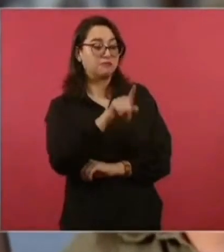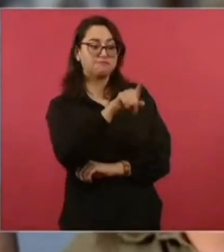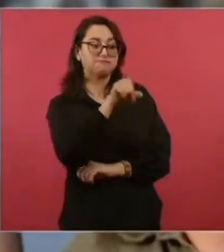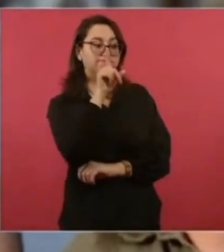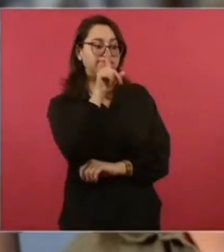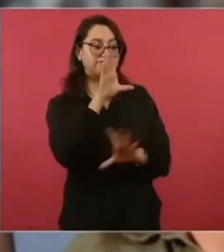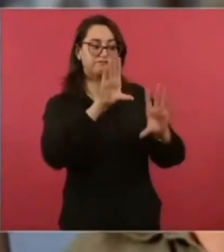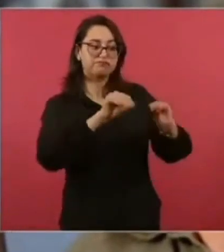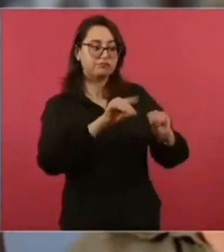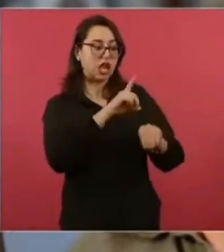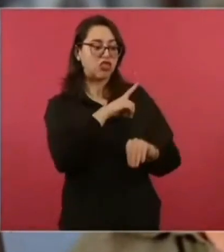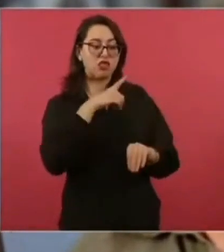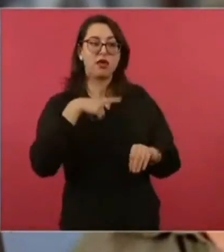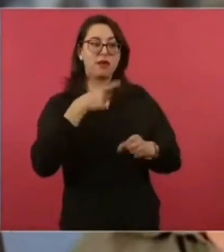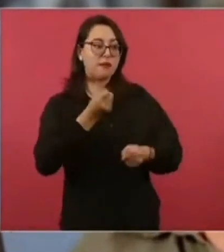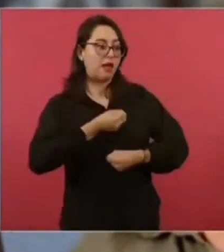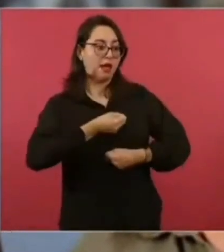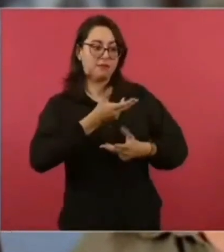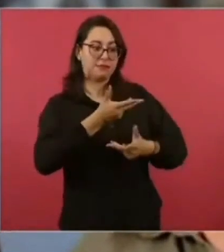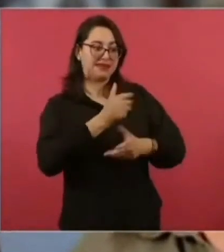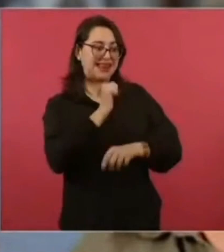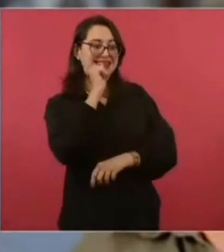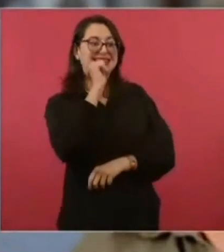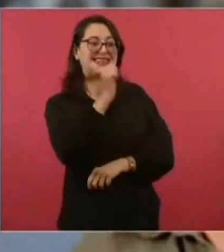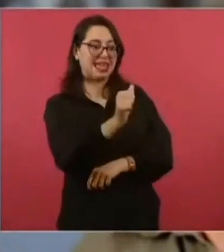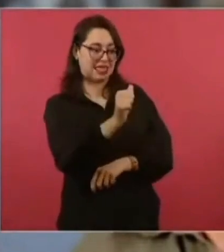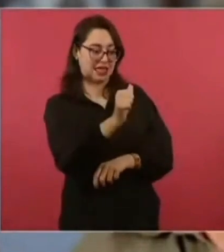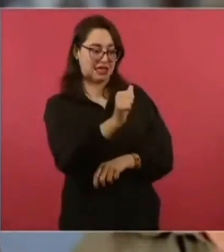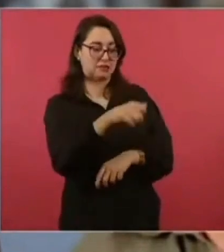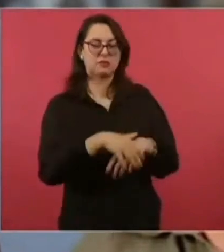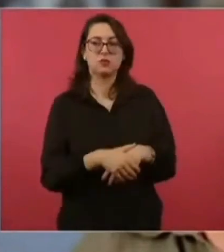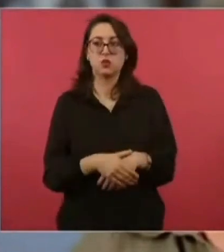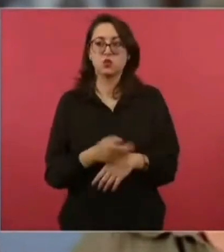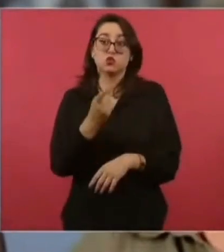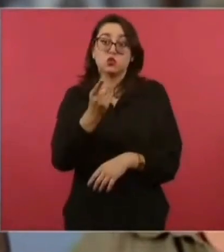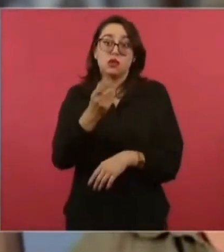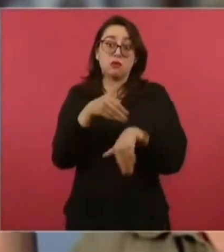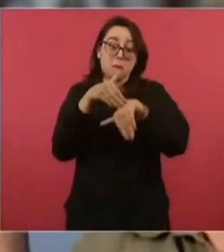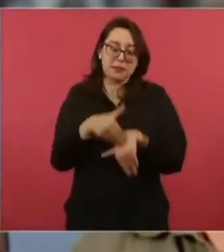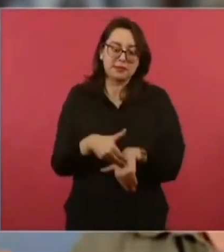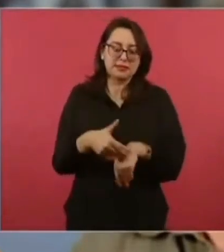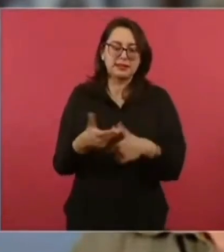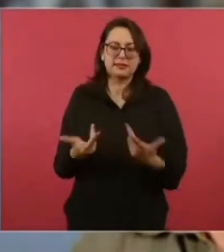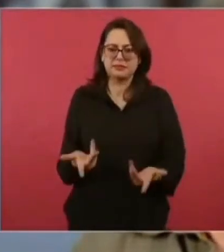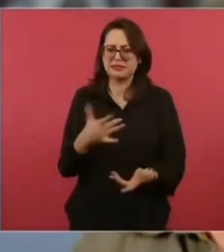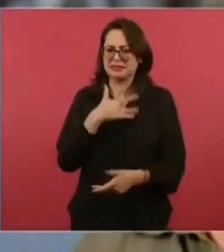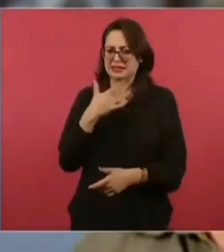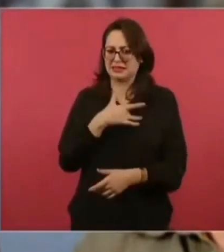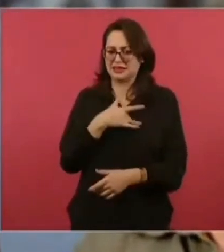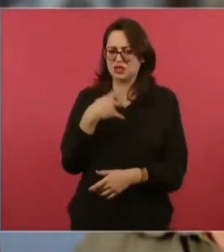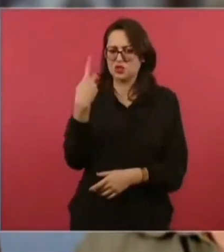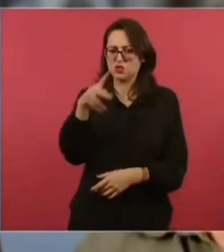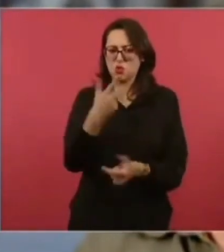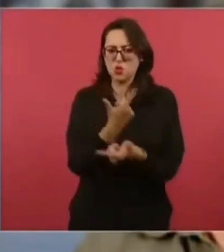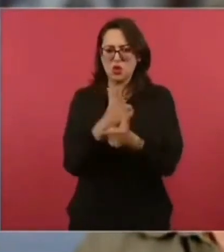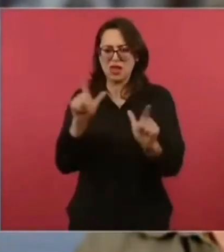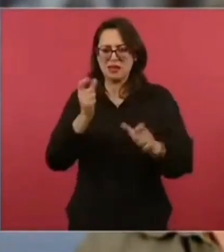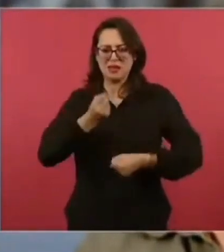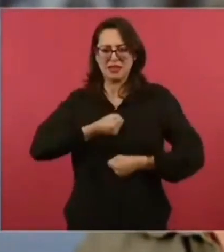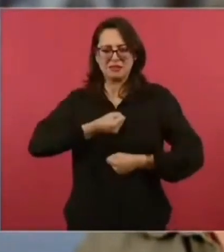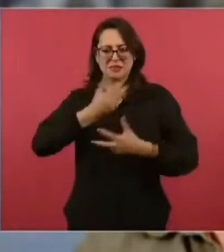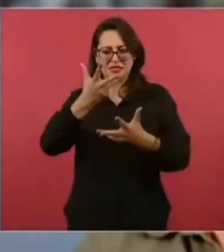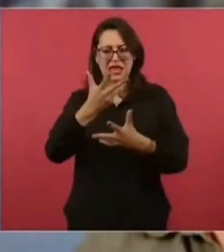violación, primero, a los derechos humanos, a su libertad de expresión, a su libertad de opinión, a su derecho de